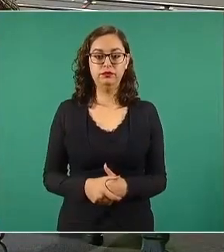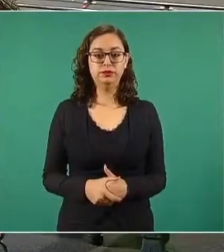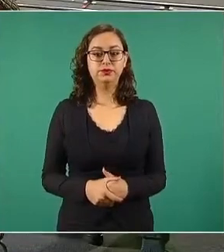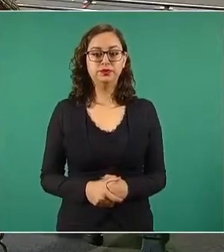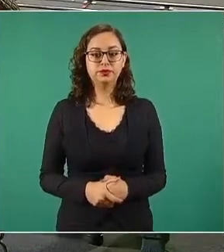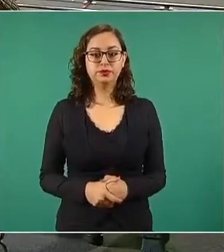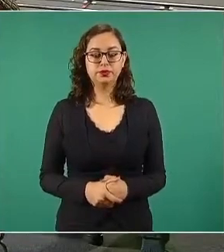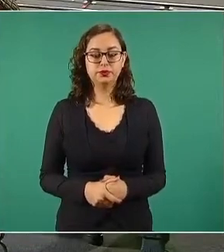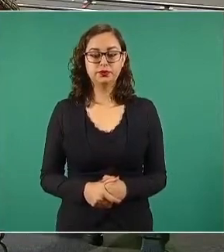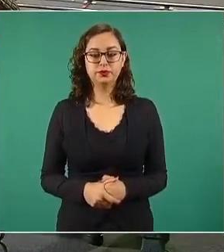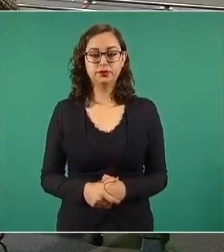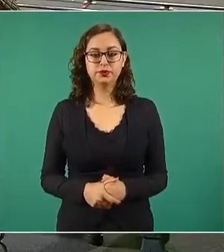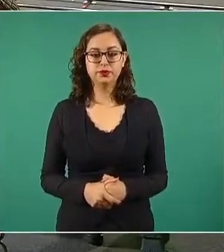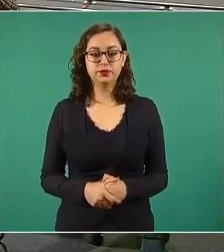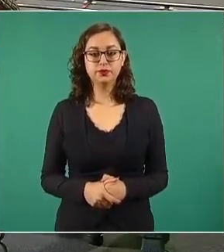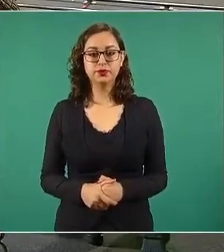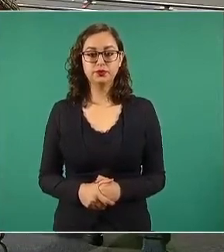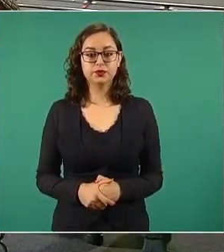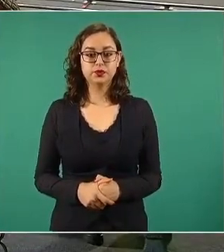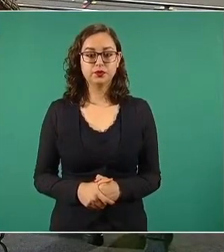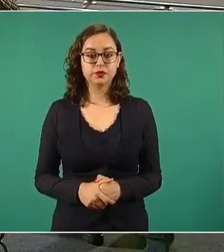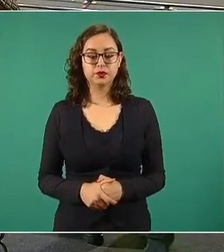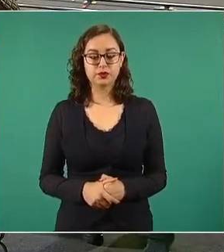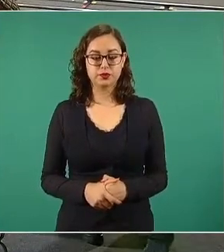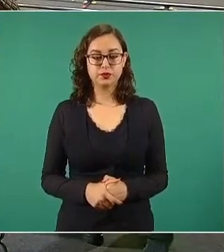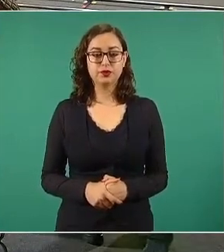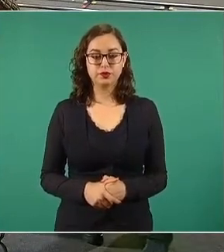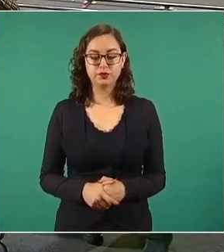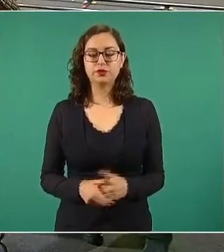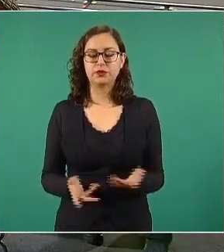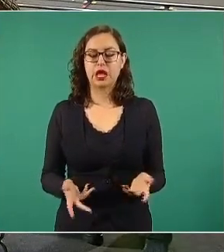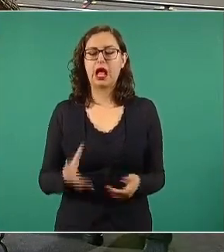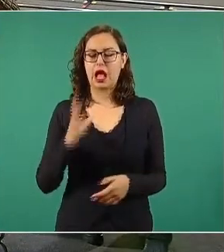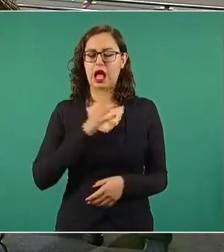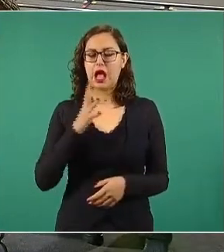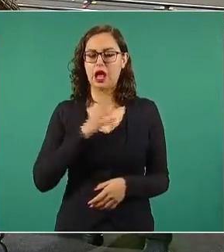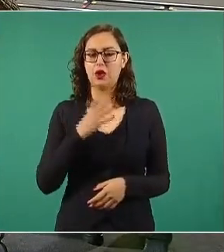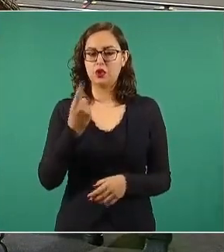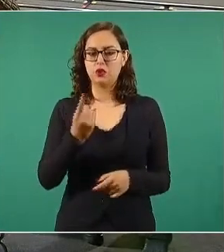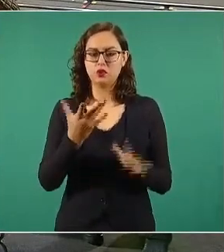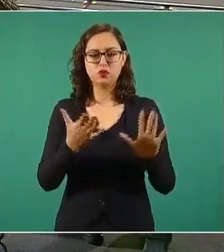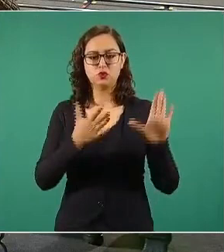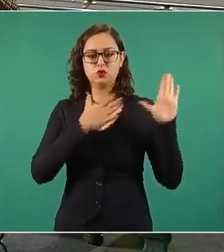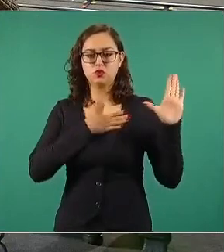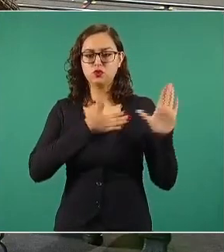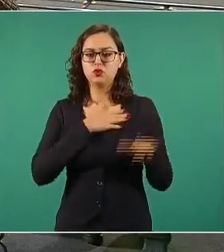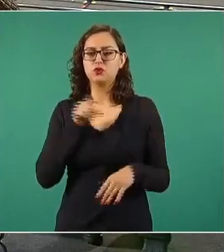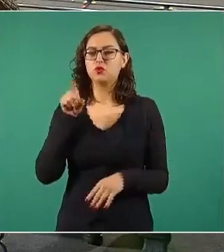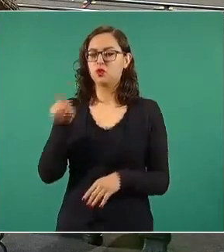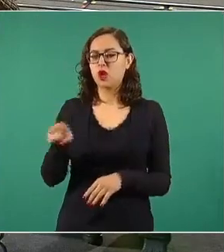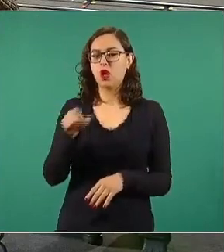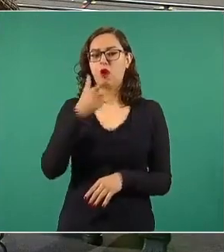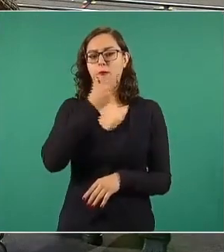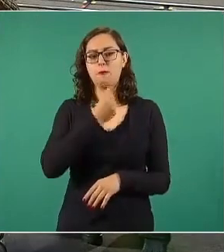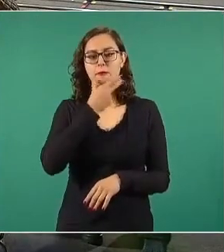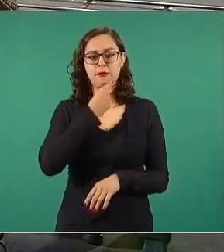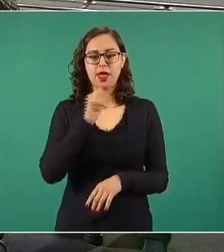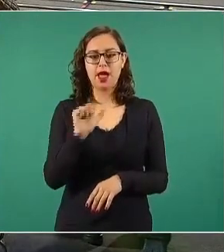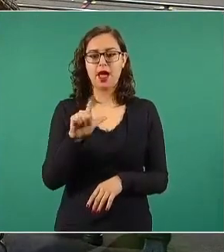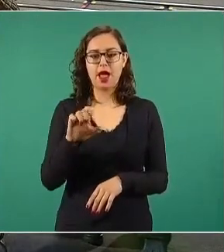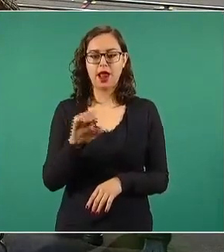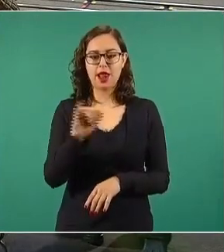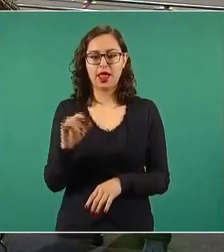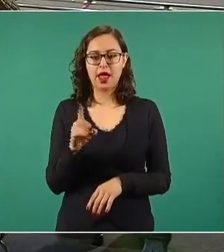Bueno, ya habíamos hecho el compromiso, tenemos el compromiso, le pedimos a Alejandro Encinas que